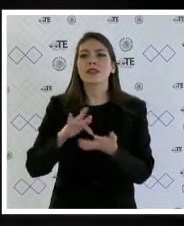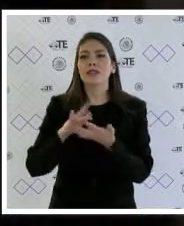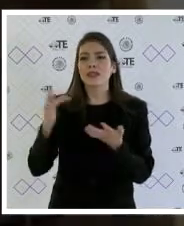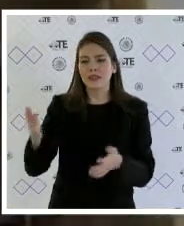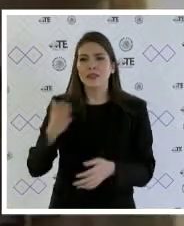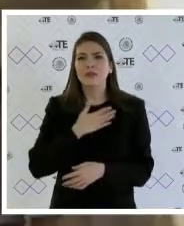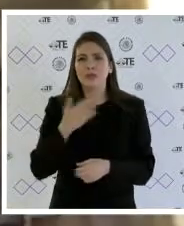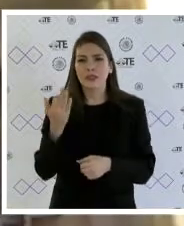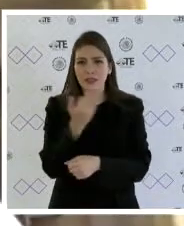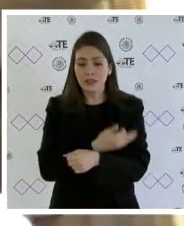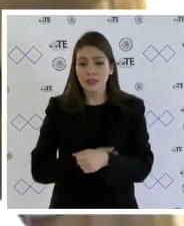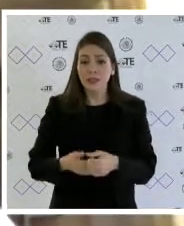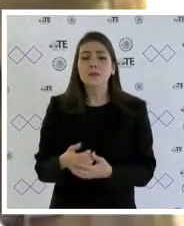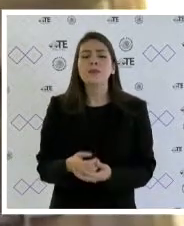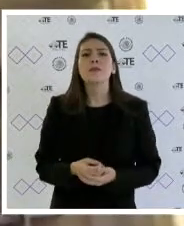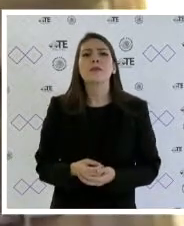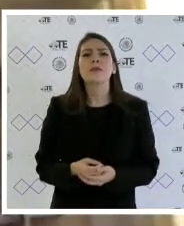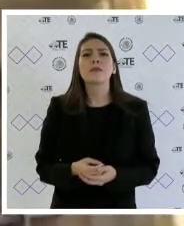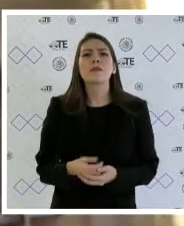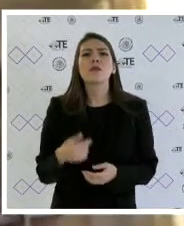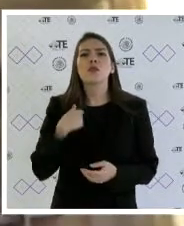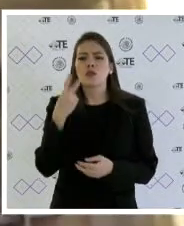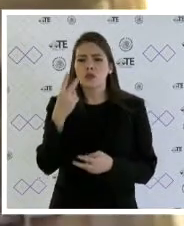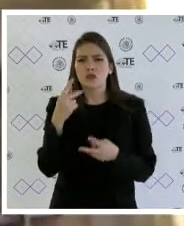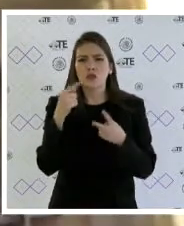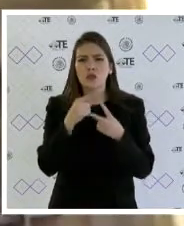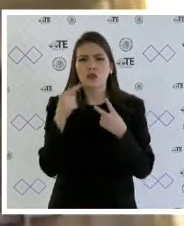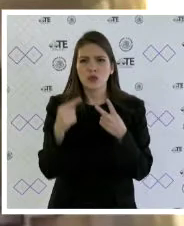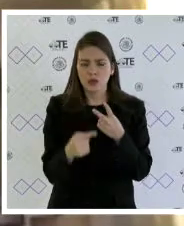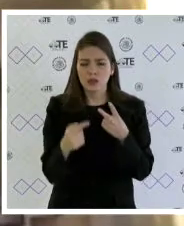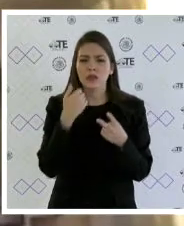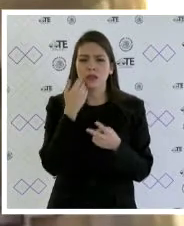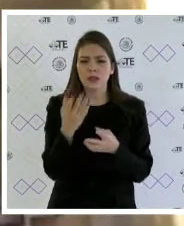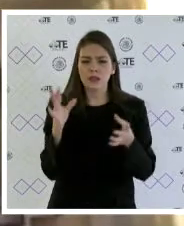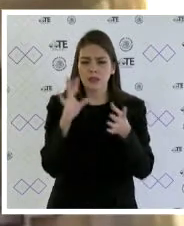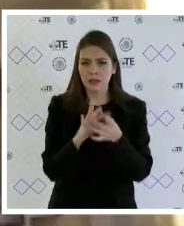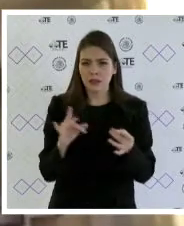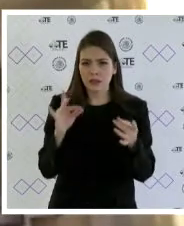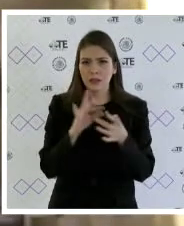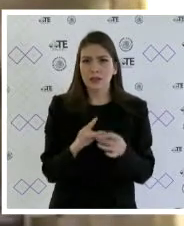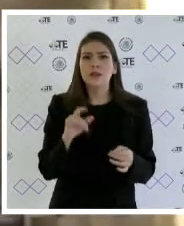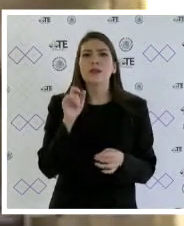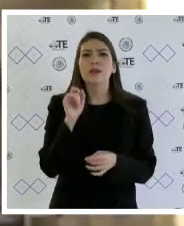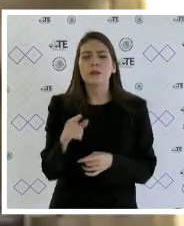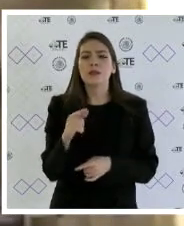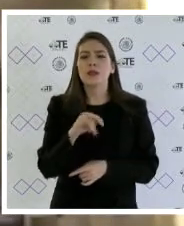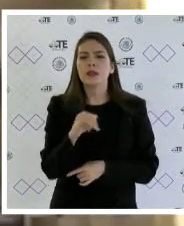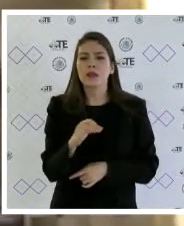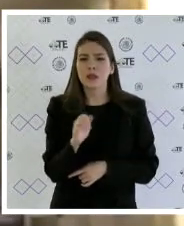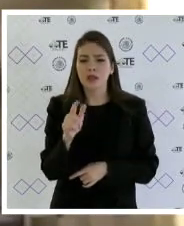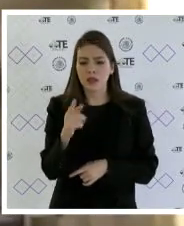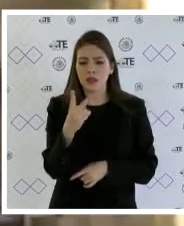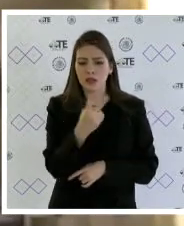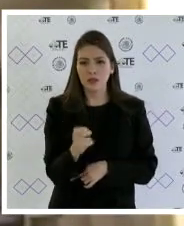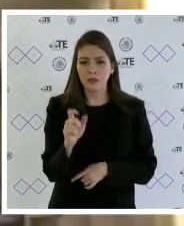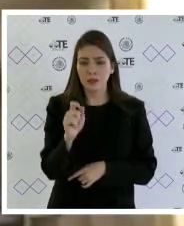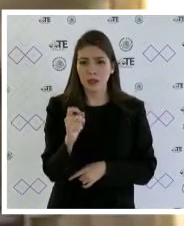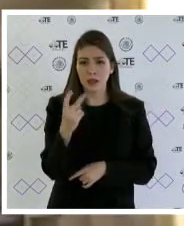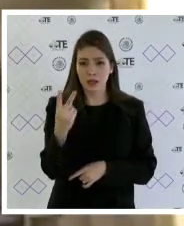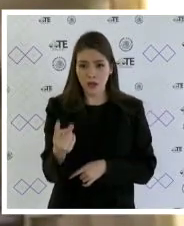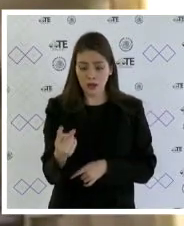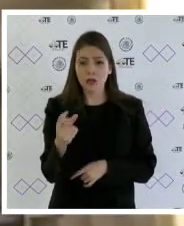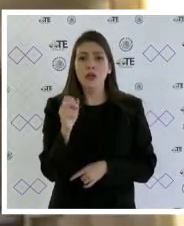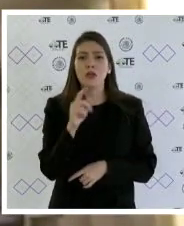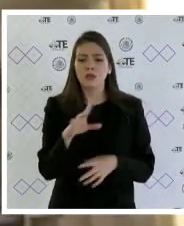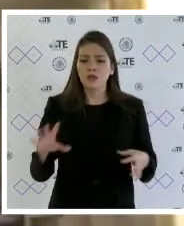yo haré mención nada más respecto a dos asuntos quisiera comenzar por lo que se refiere al GEL 222 que está vinculado